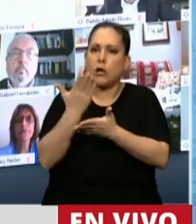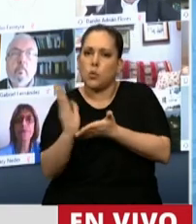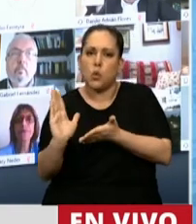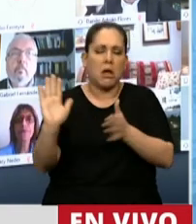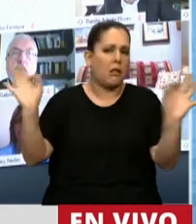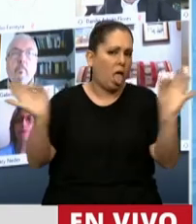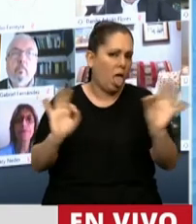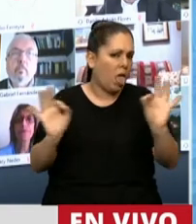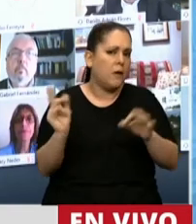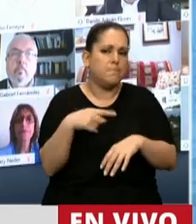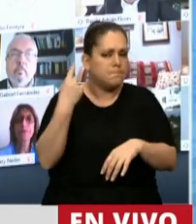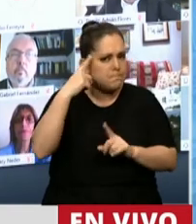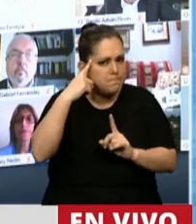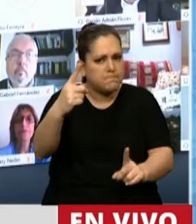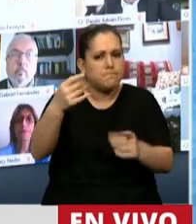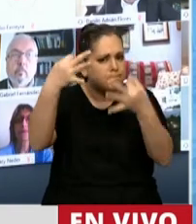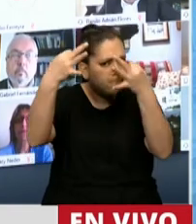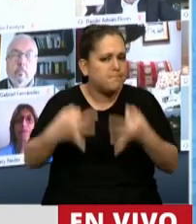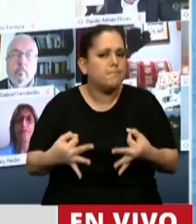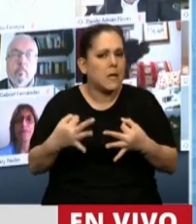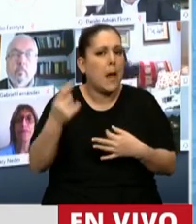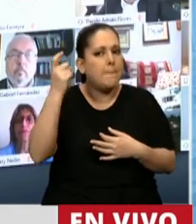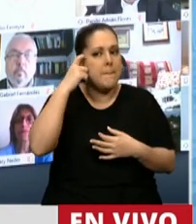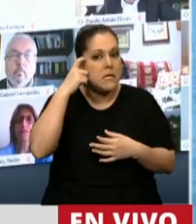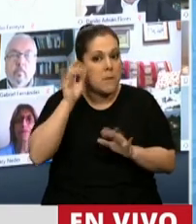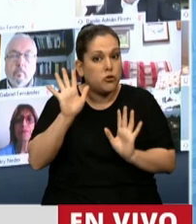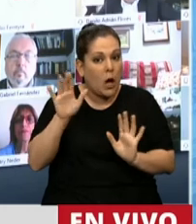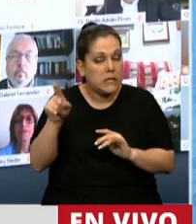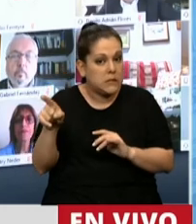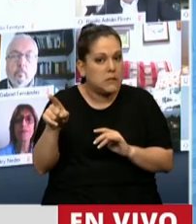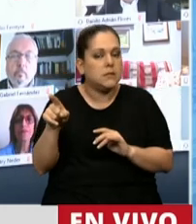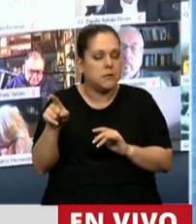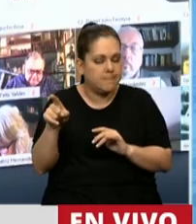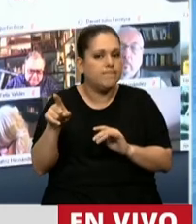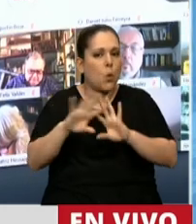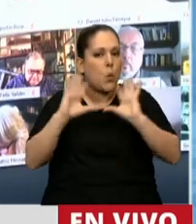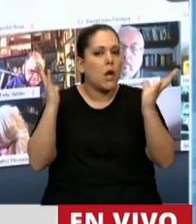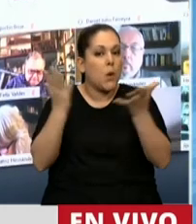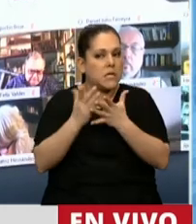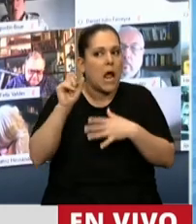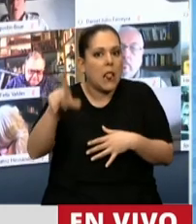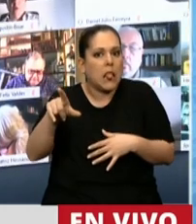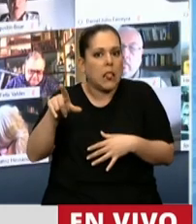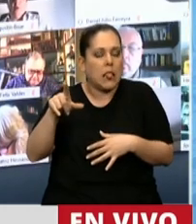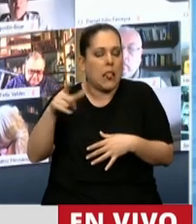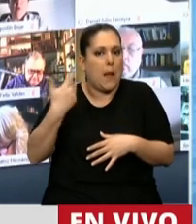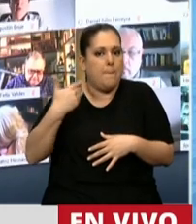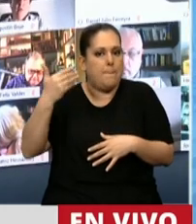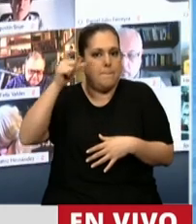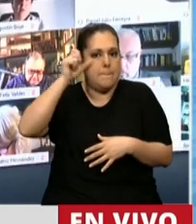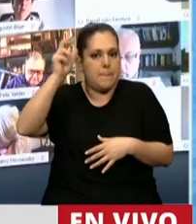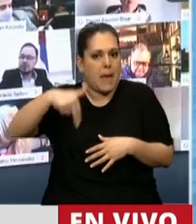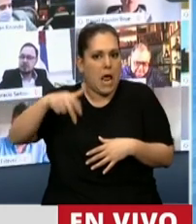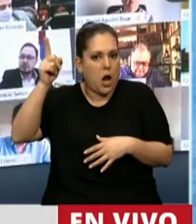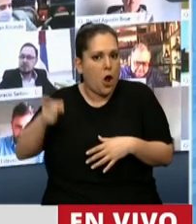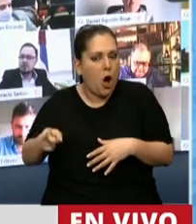definitivamente con este pensamiento universal del general Perón que cada vez